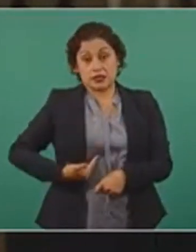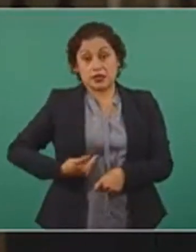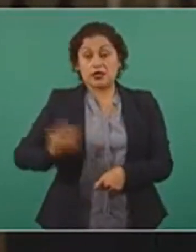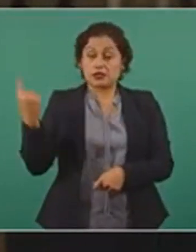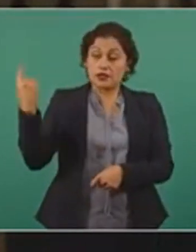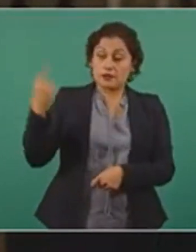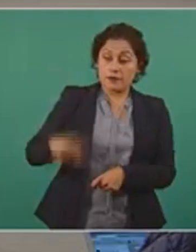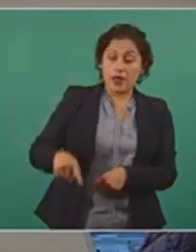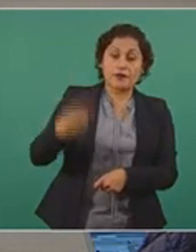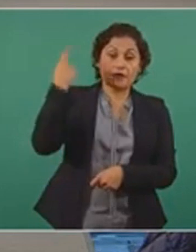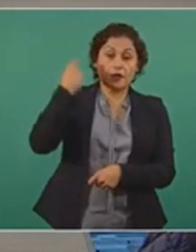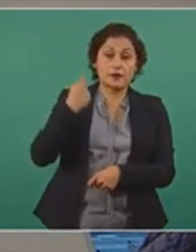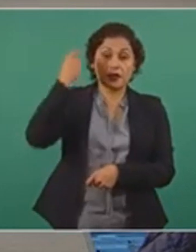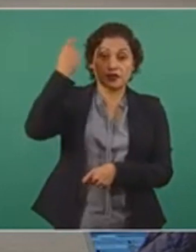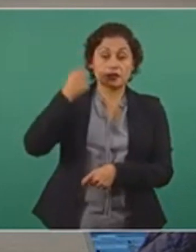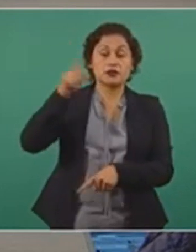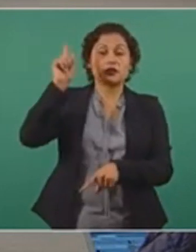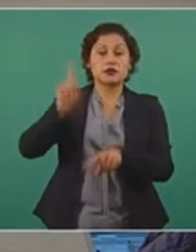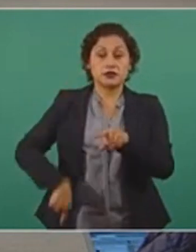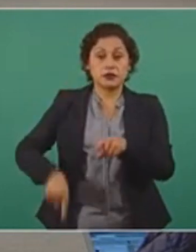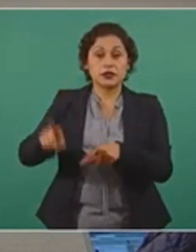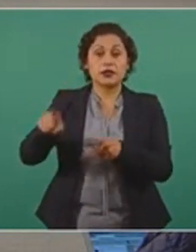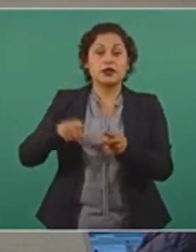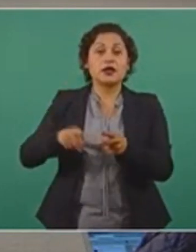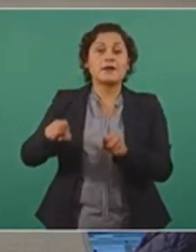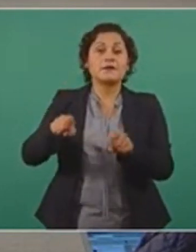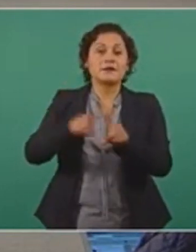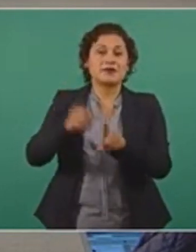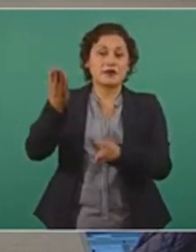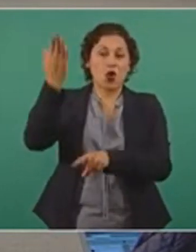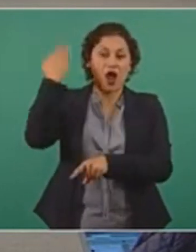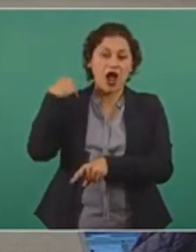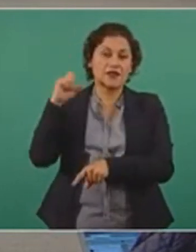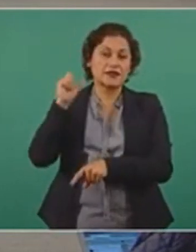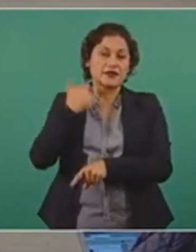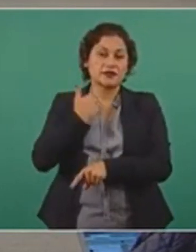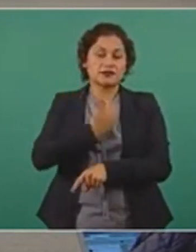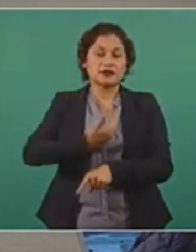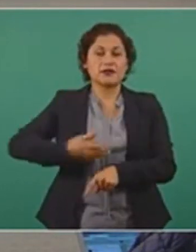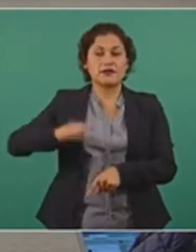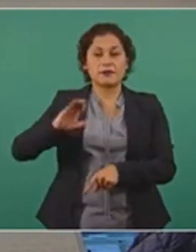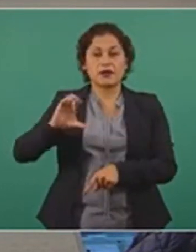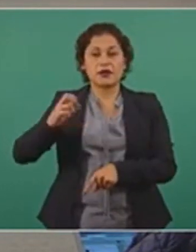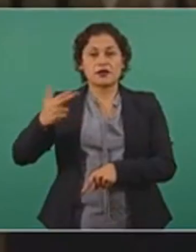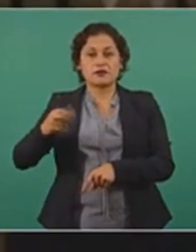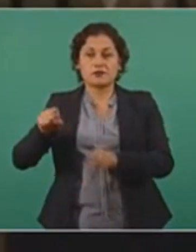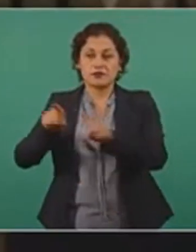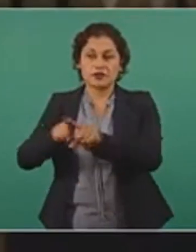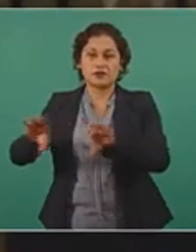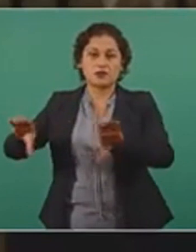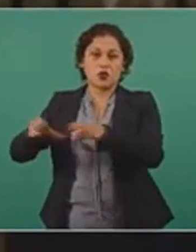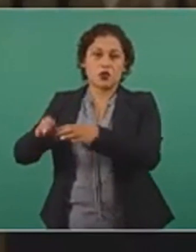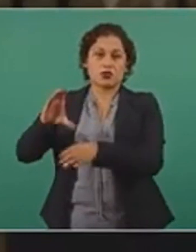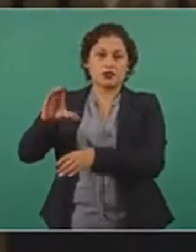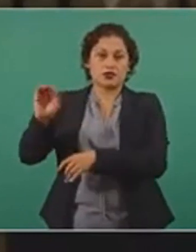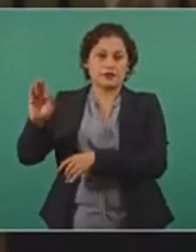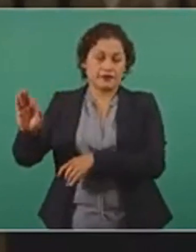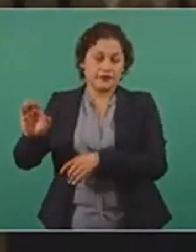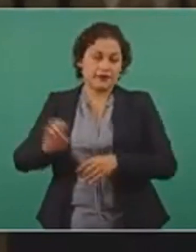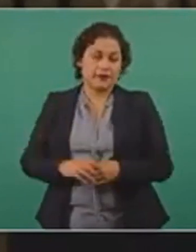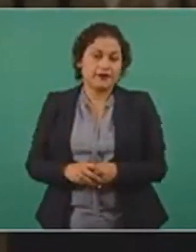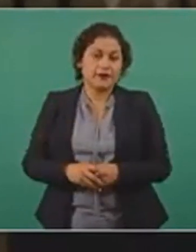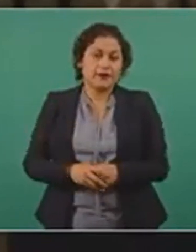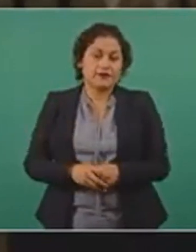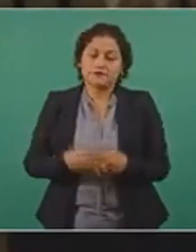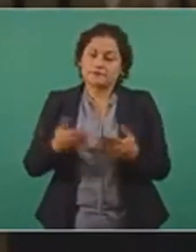o con el sindicato mismo, al estilo de Calderón con Luz y Fuerza. La pregunta sería, presidente, de acuerdo a todo